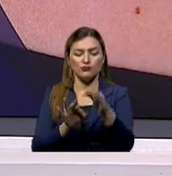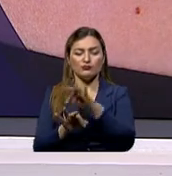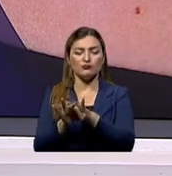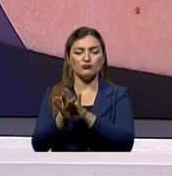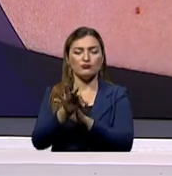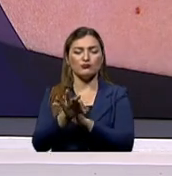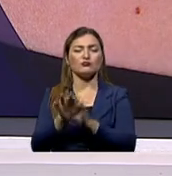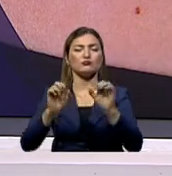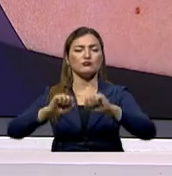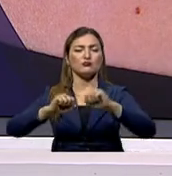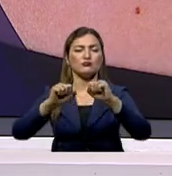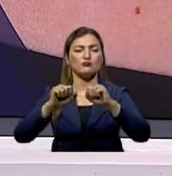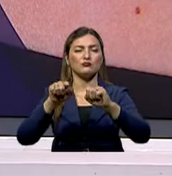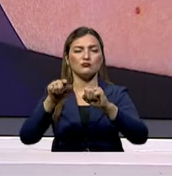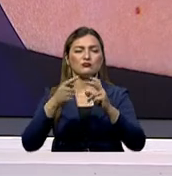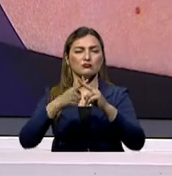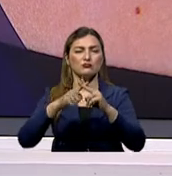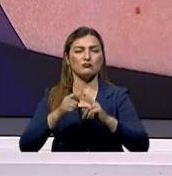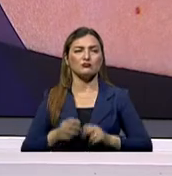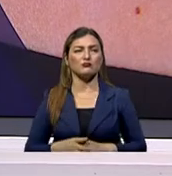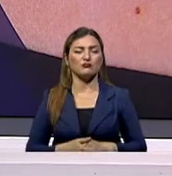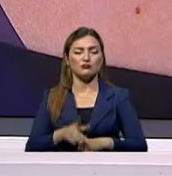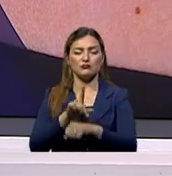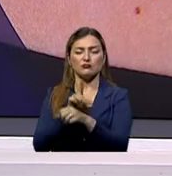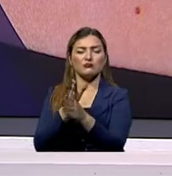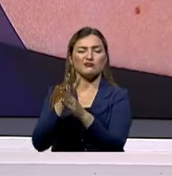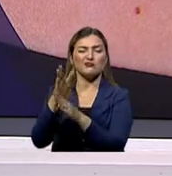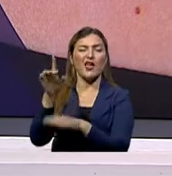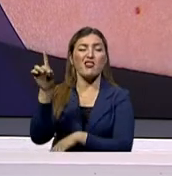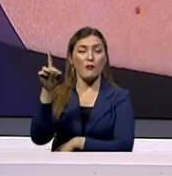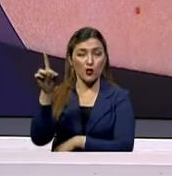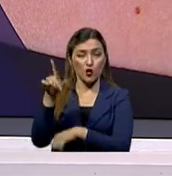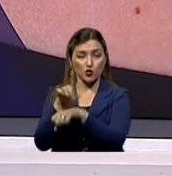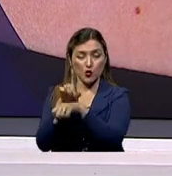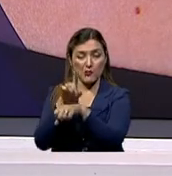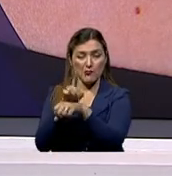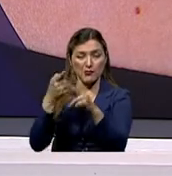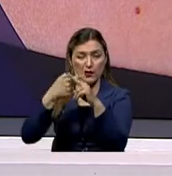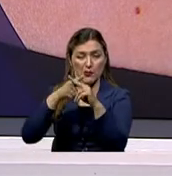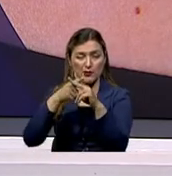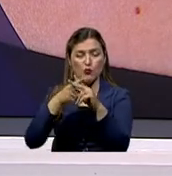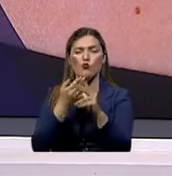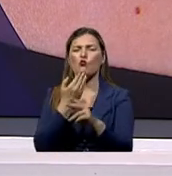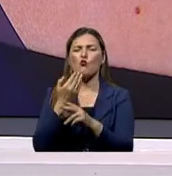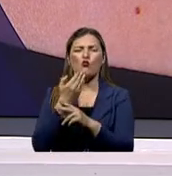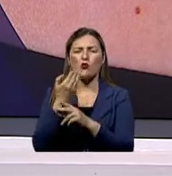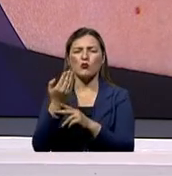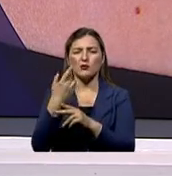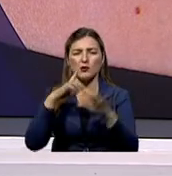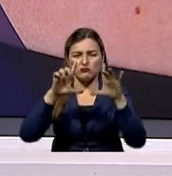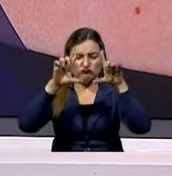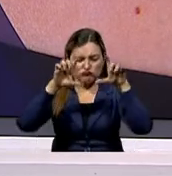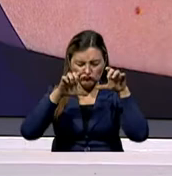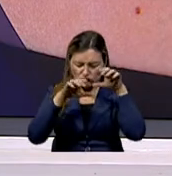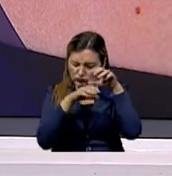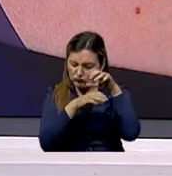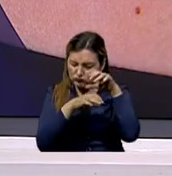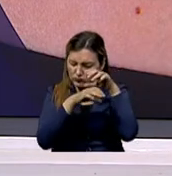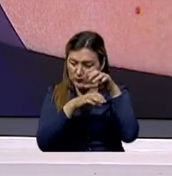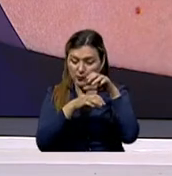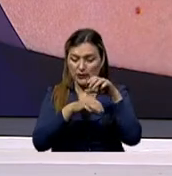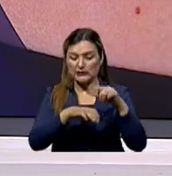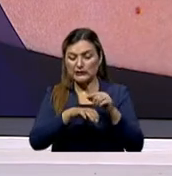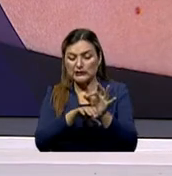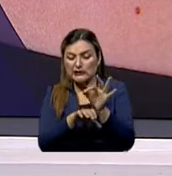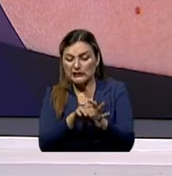precursores del melanoma y por eso es que los dermatólogos tienen distintas herramientas para ver a través de unas cámaras especiales si es que esos lunares